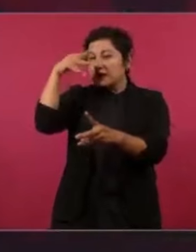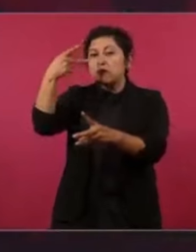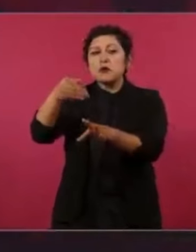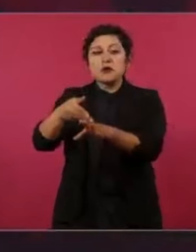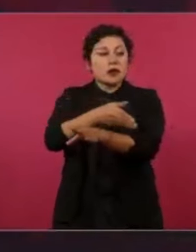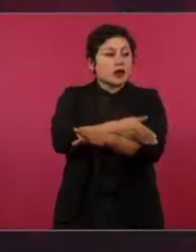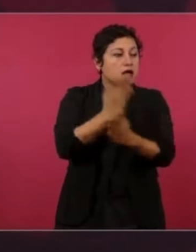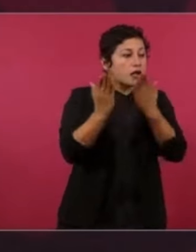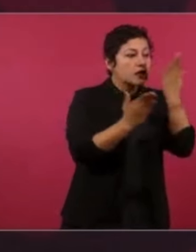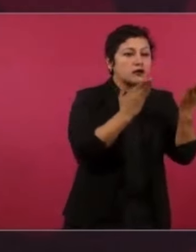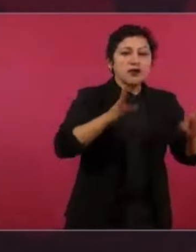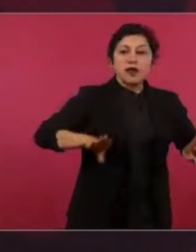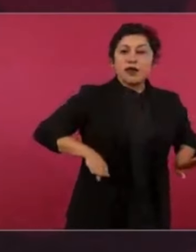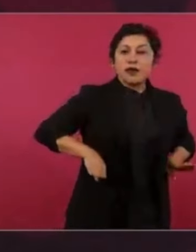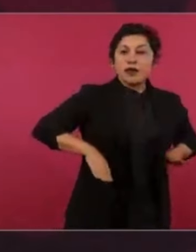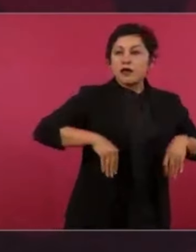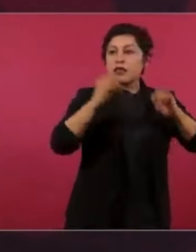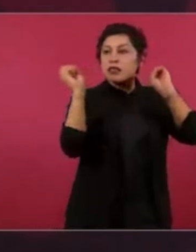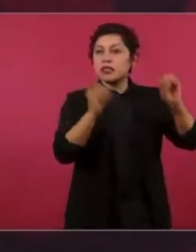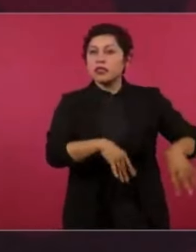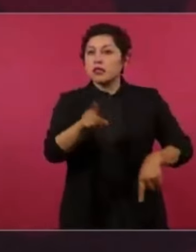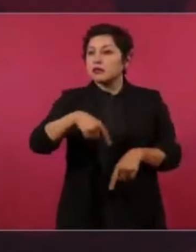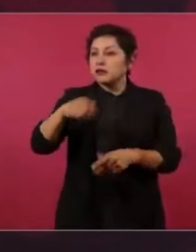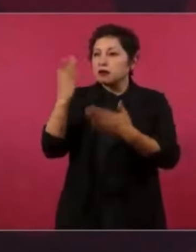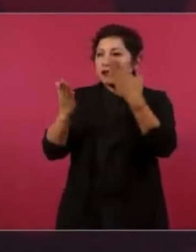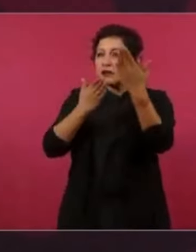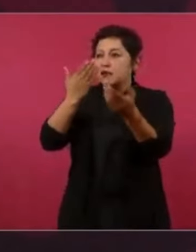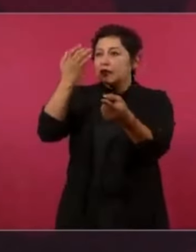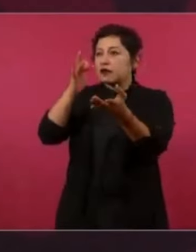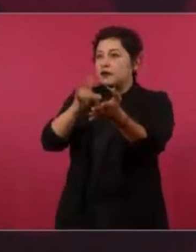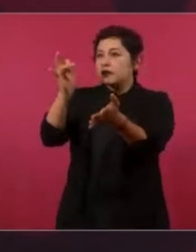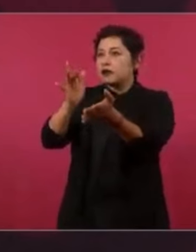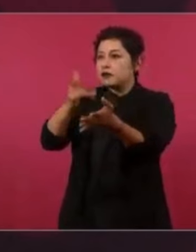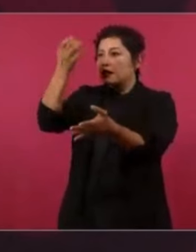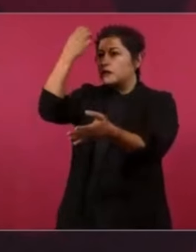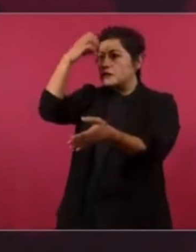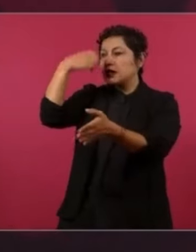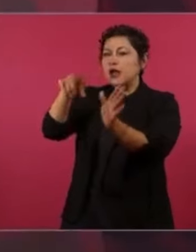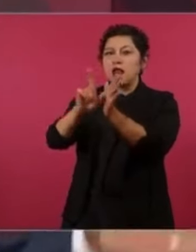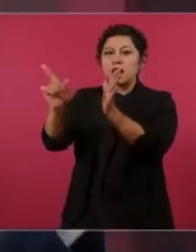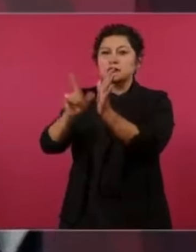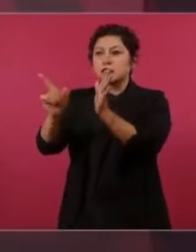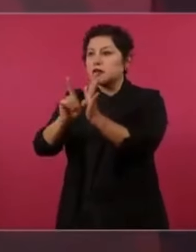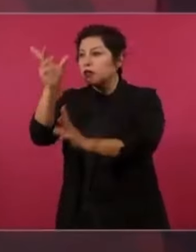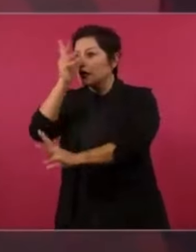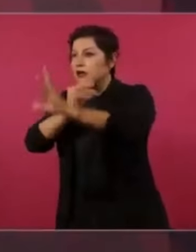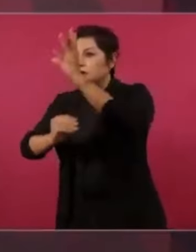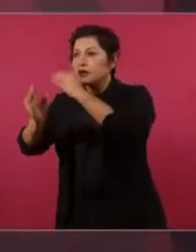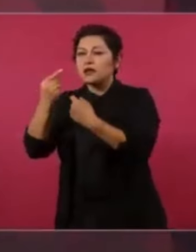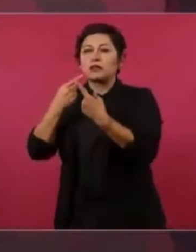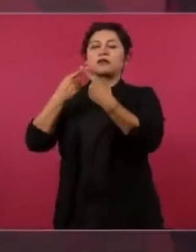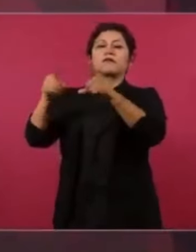ya la fueron dejando en el camino, ya aprendieron otras cosas